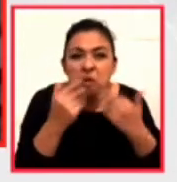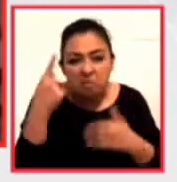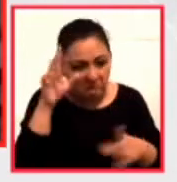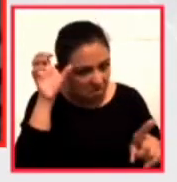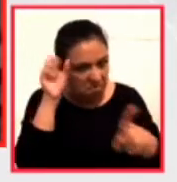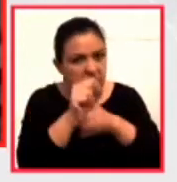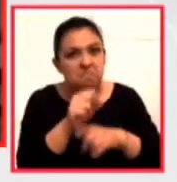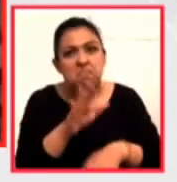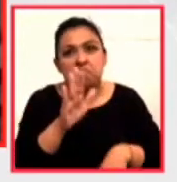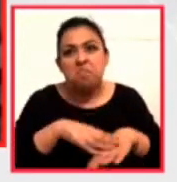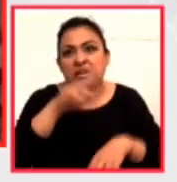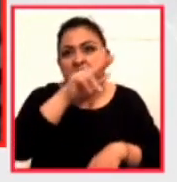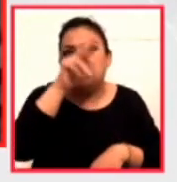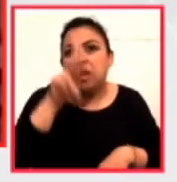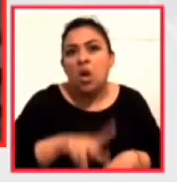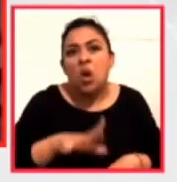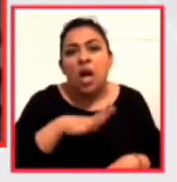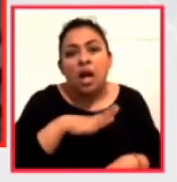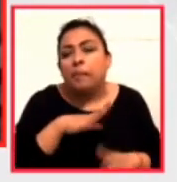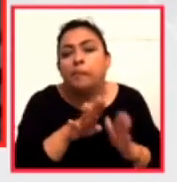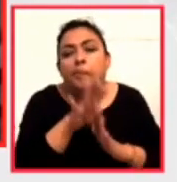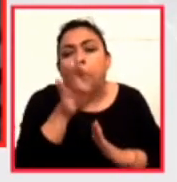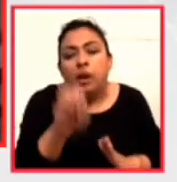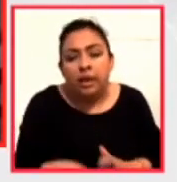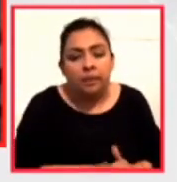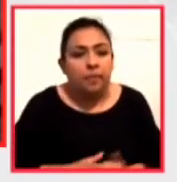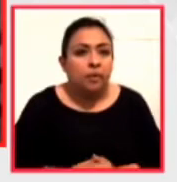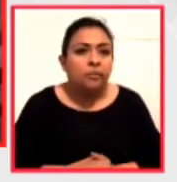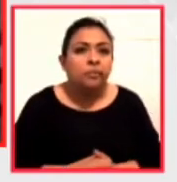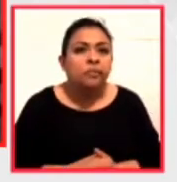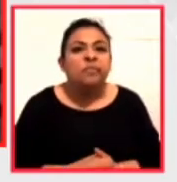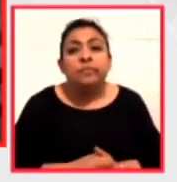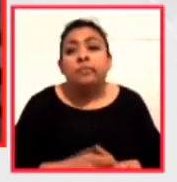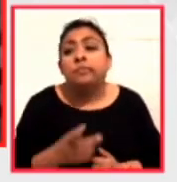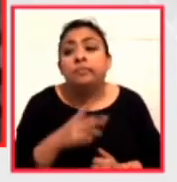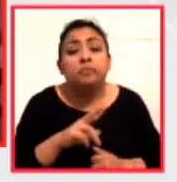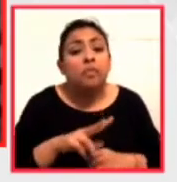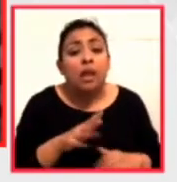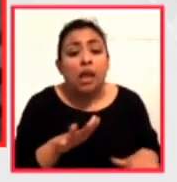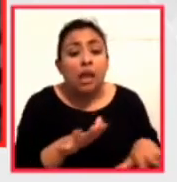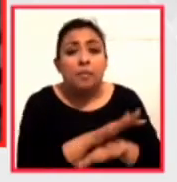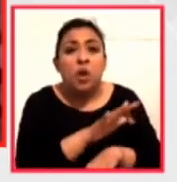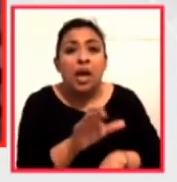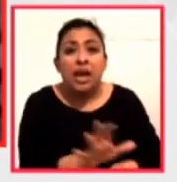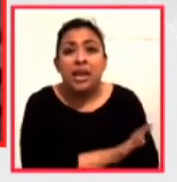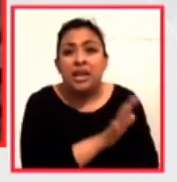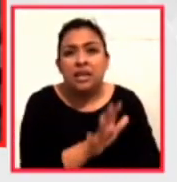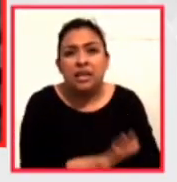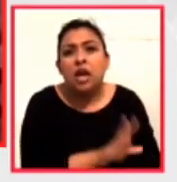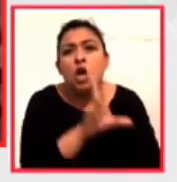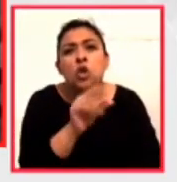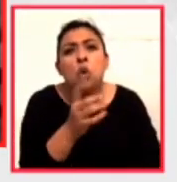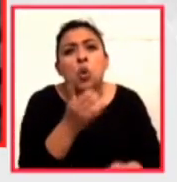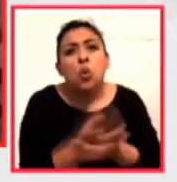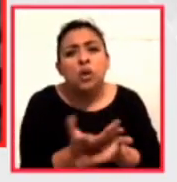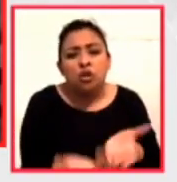aún mayor de por ejemplo transitar hacia energías que no están basadas en quemar fósiles